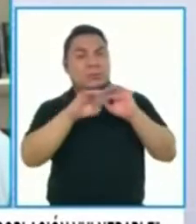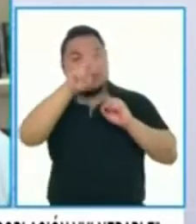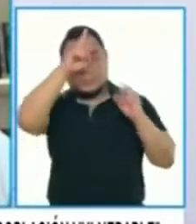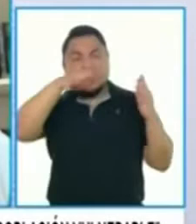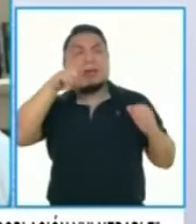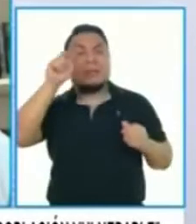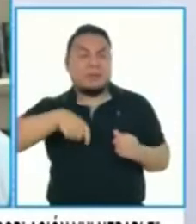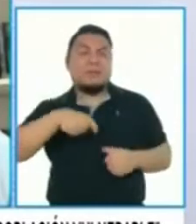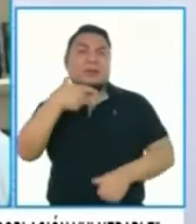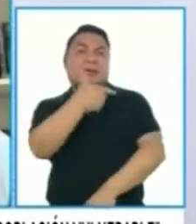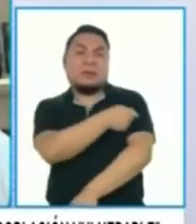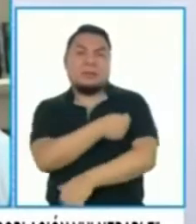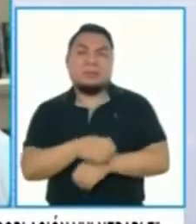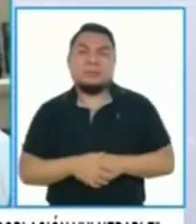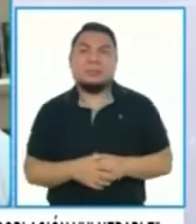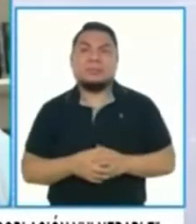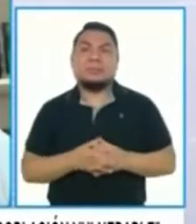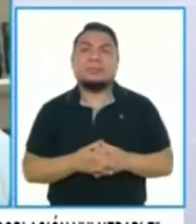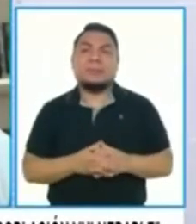peruanos que debe ser vacunado.